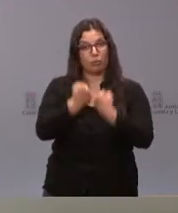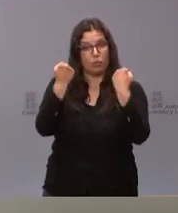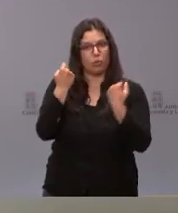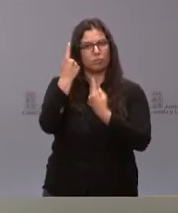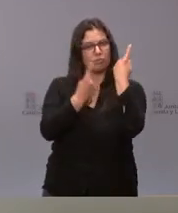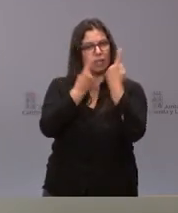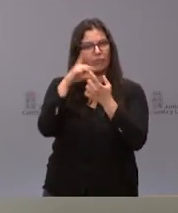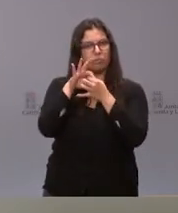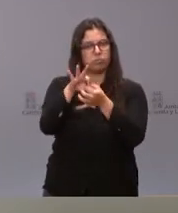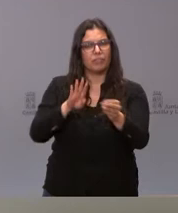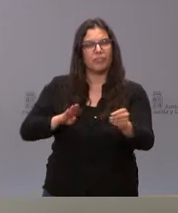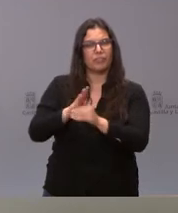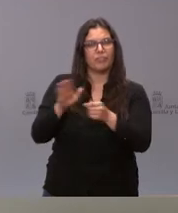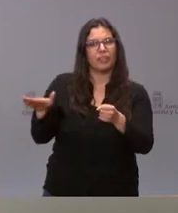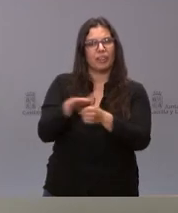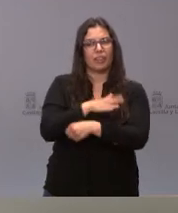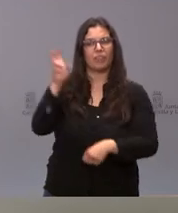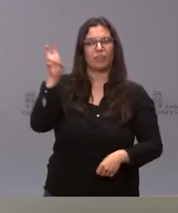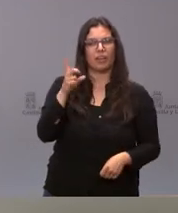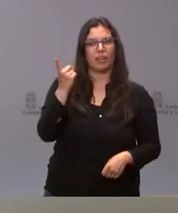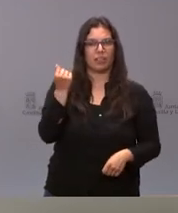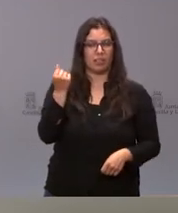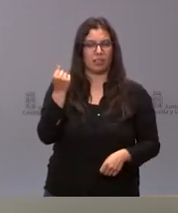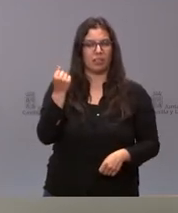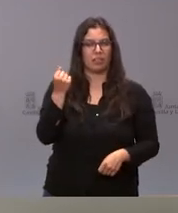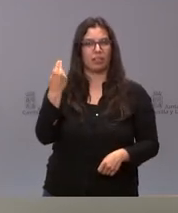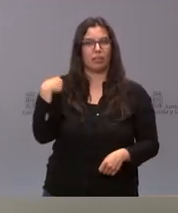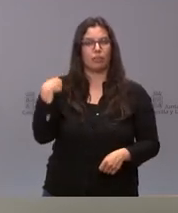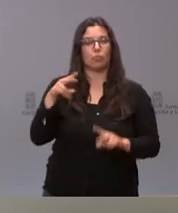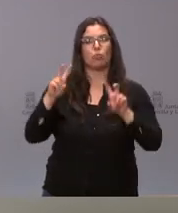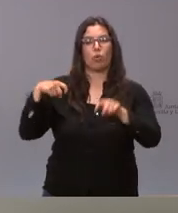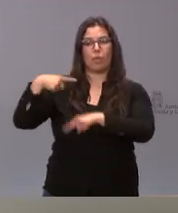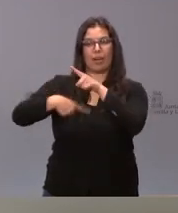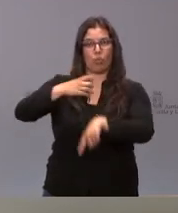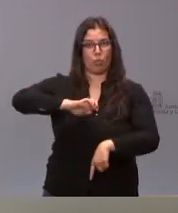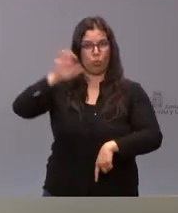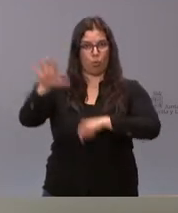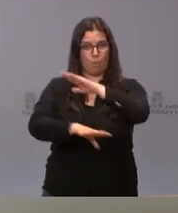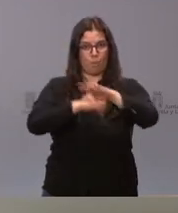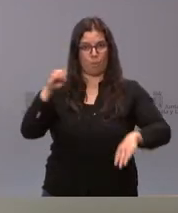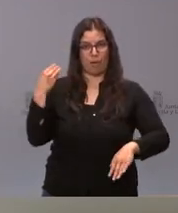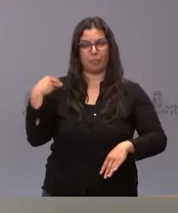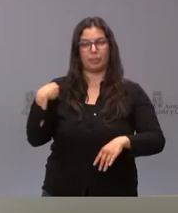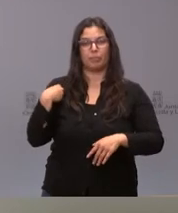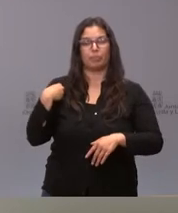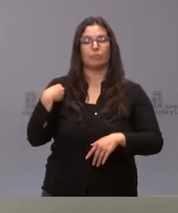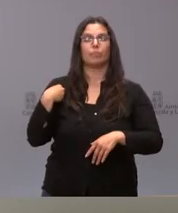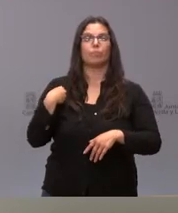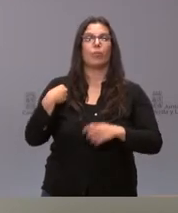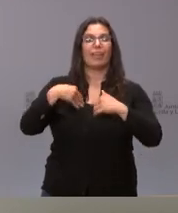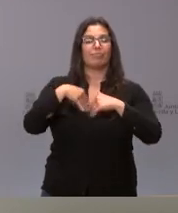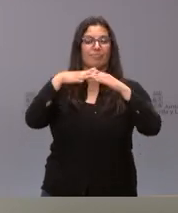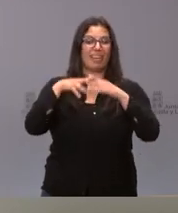casos tienen que ver con financiación procedente de los instrumentos de la nueva generación europea, bien por el mecanismo de recuperación y resiliencia